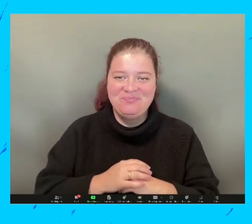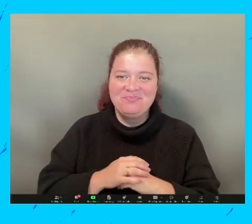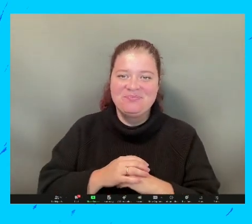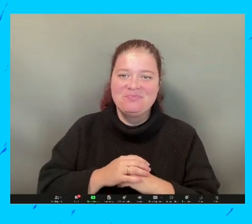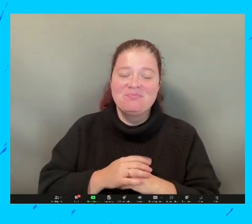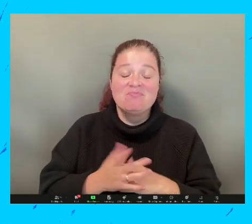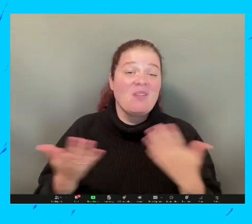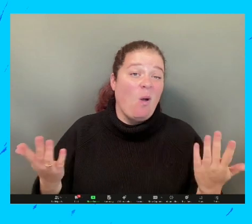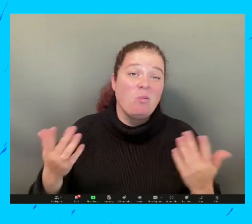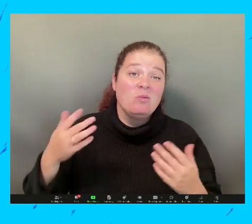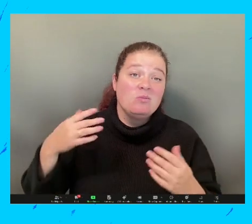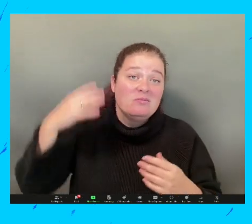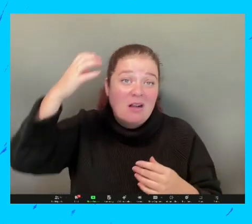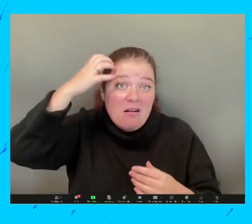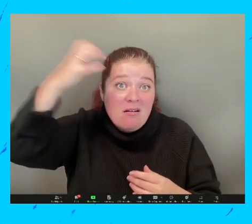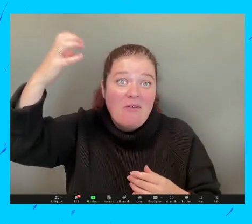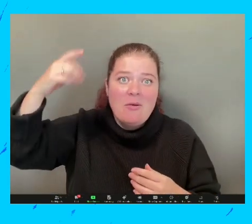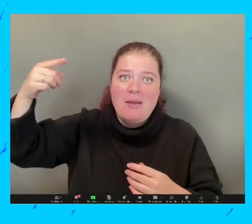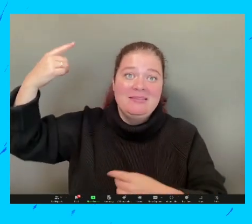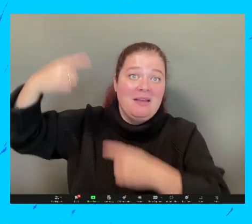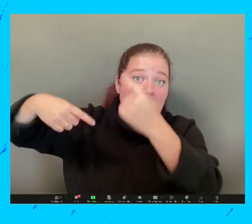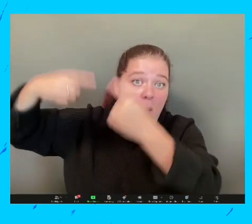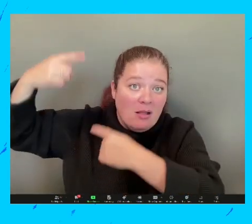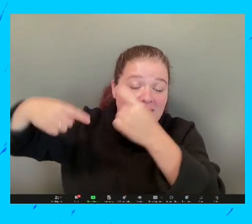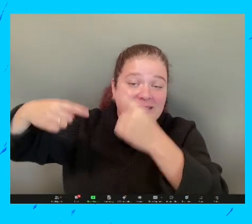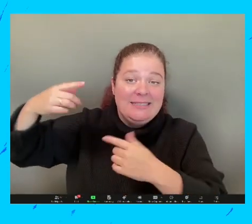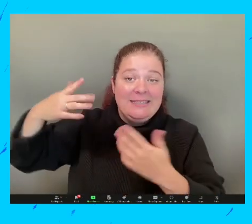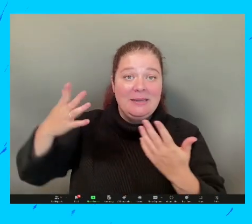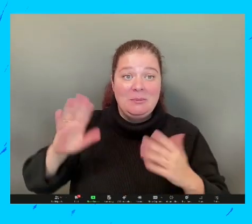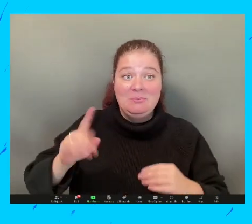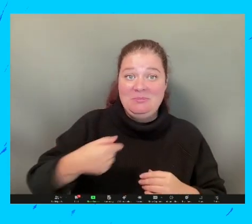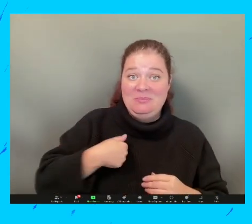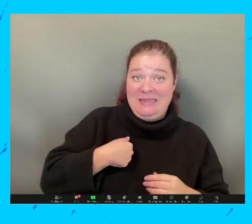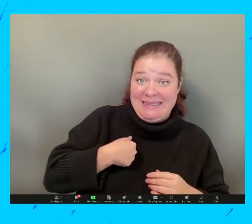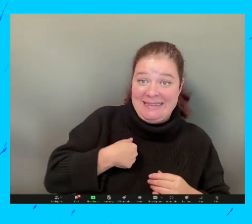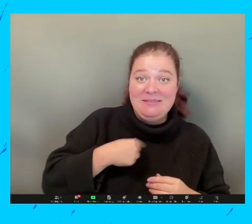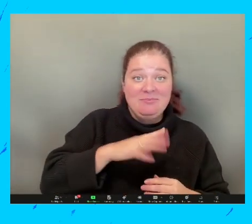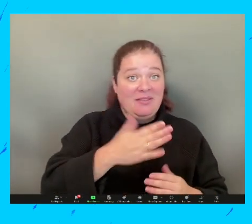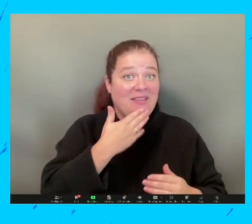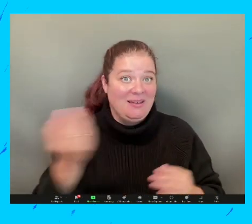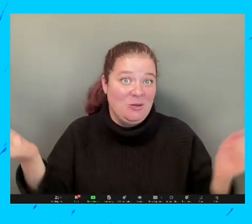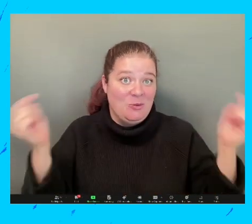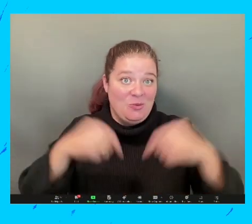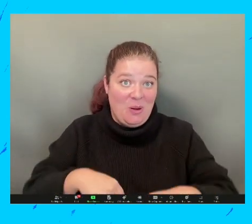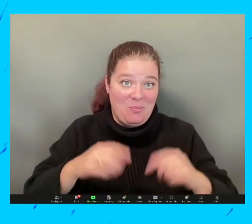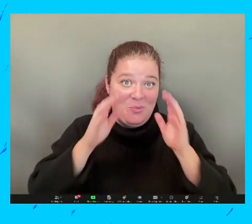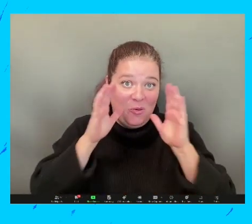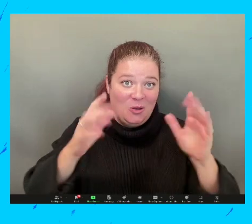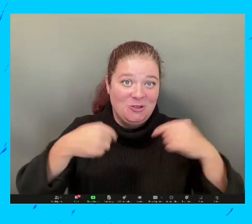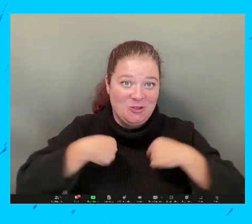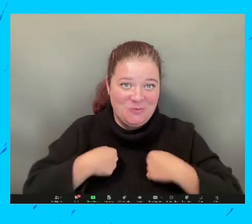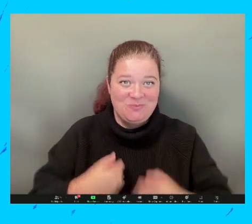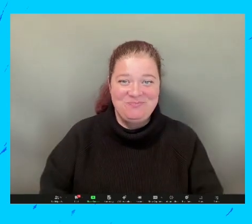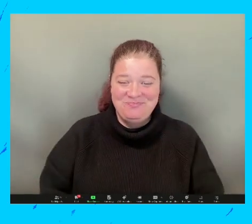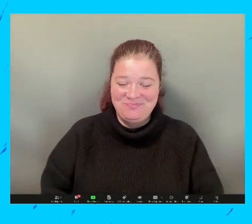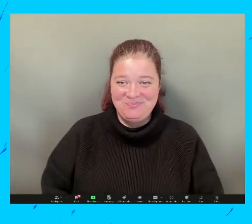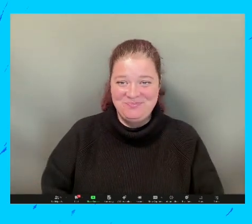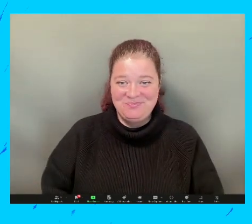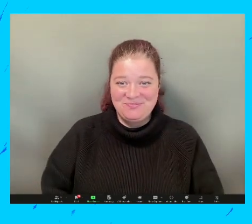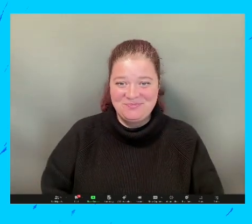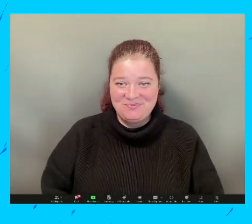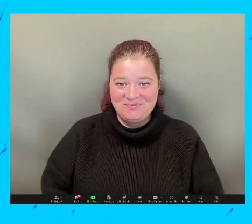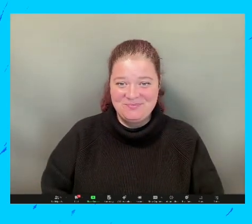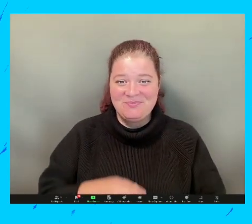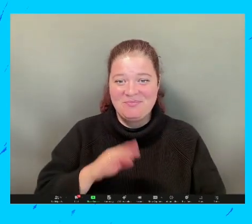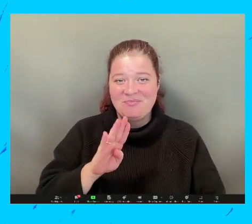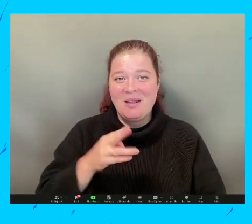causar cambios en los países. Entonces, hoy quisiera agradecer a todos por conectarse con nosotros.